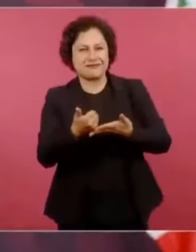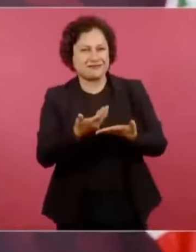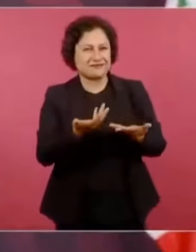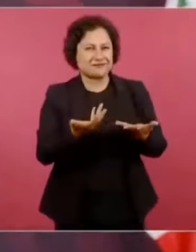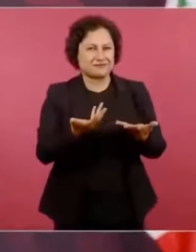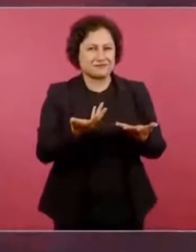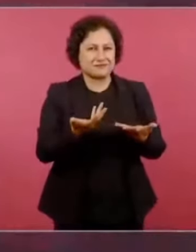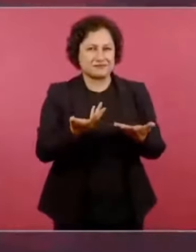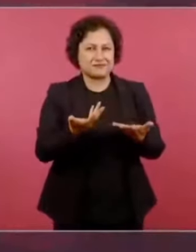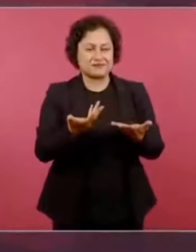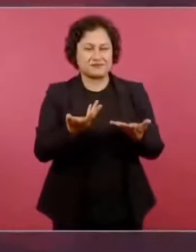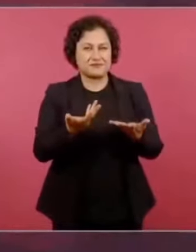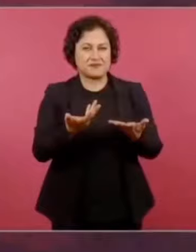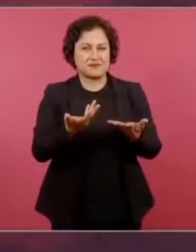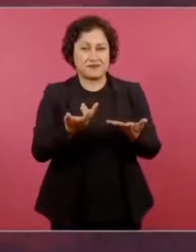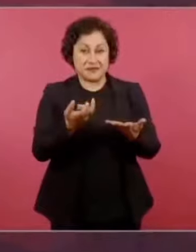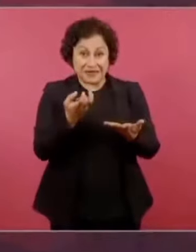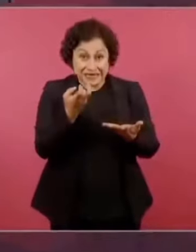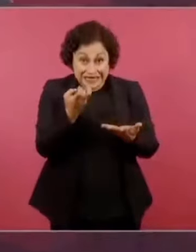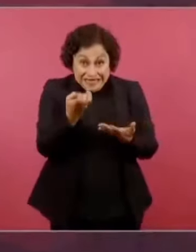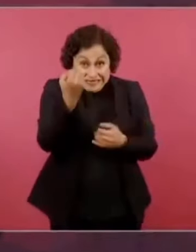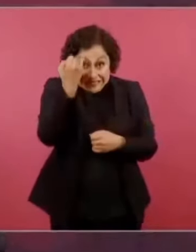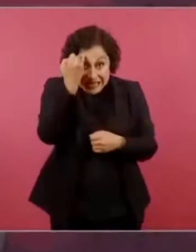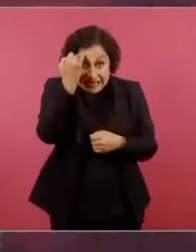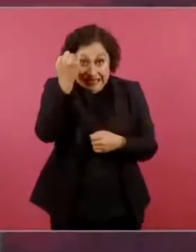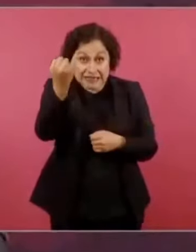Entonces, todo eso es lo que tenemos que ir cambiando